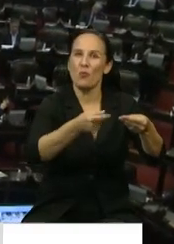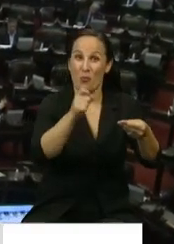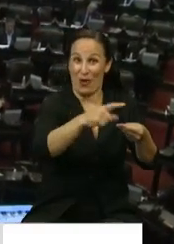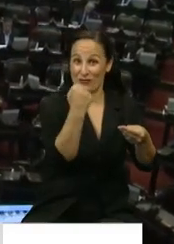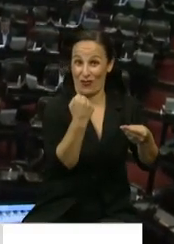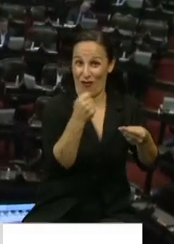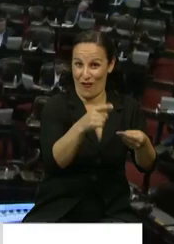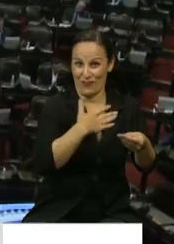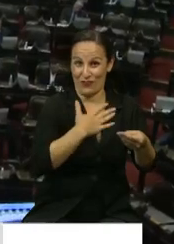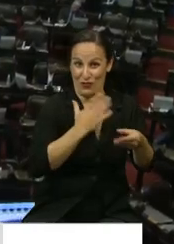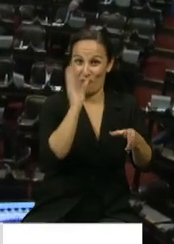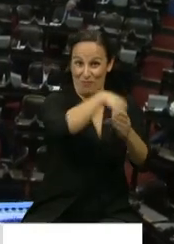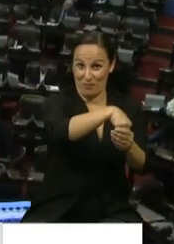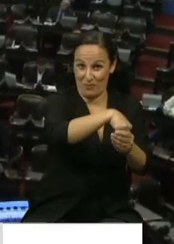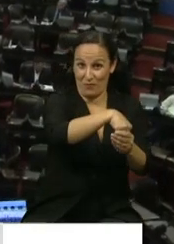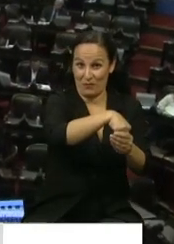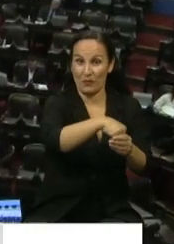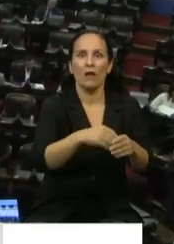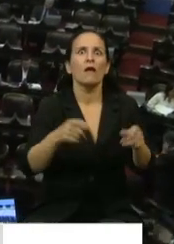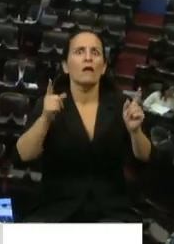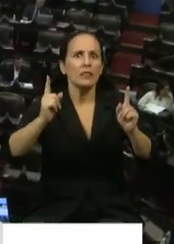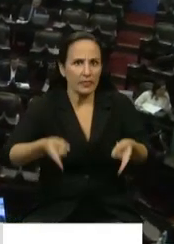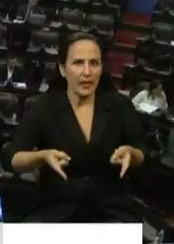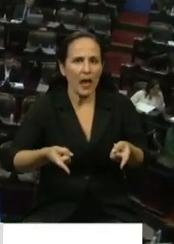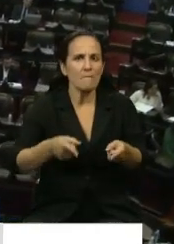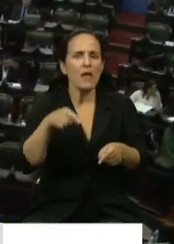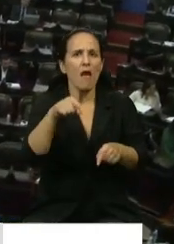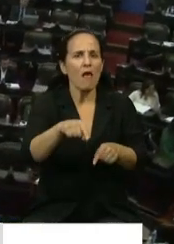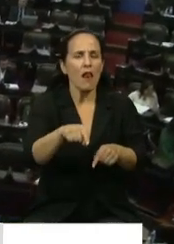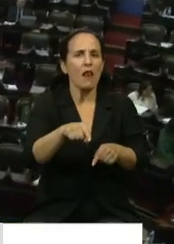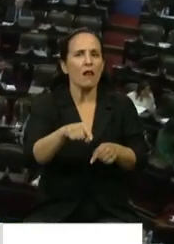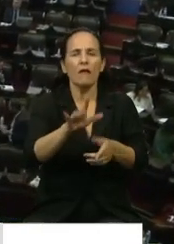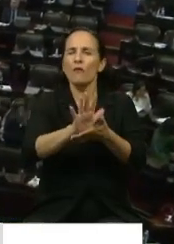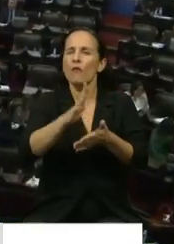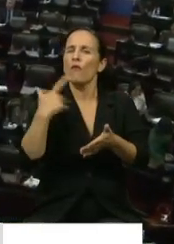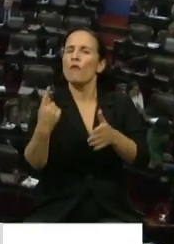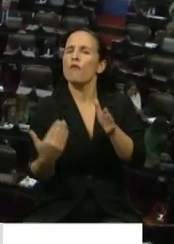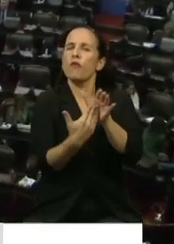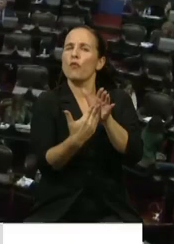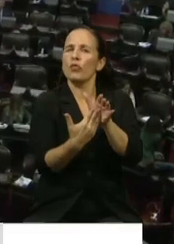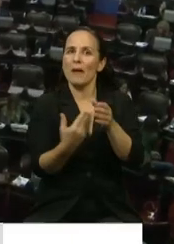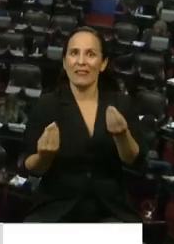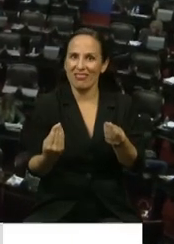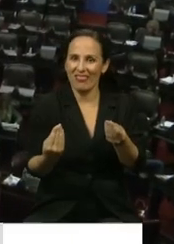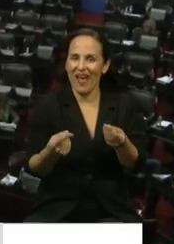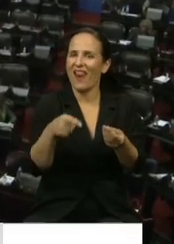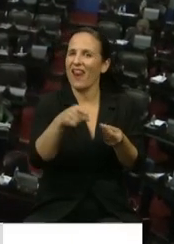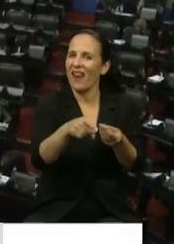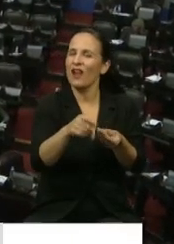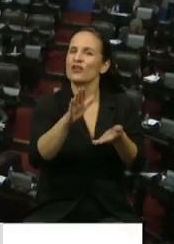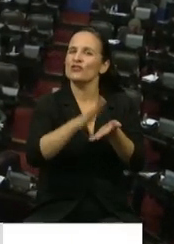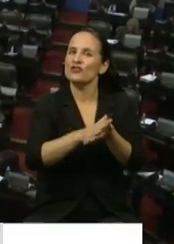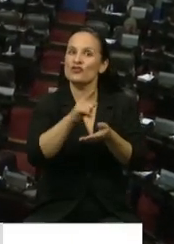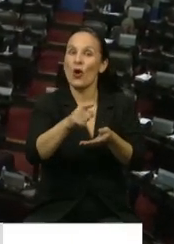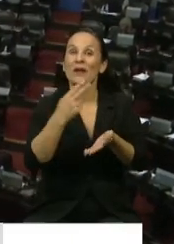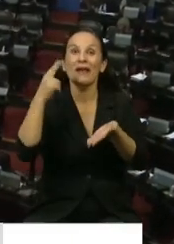soy parte, y también tiene que ver en un aspecto fundamental en lo que hace a la exención